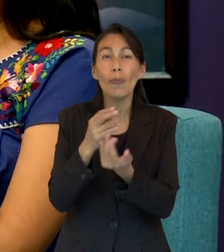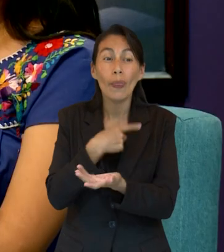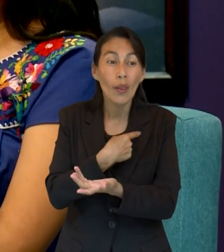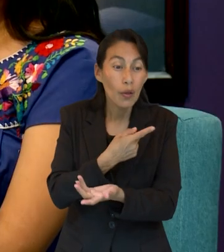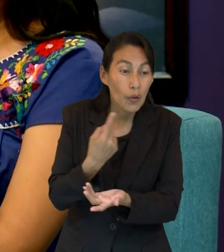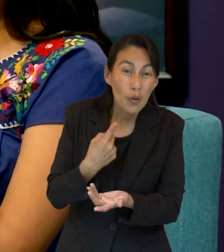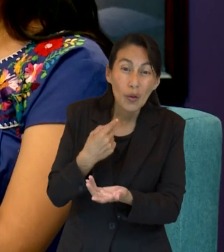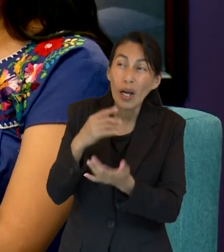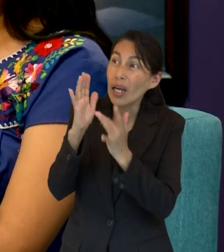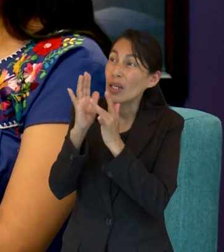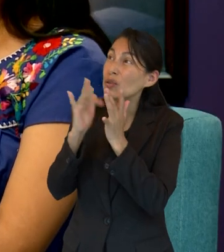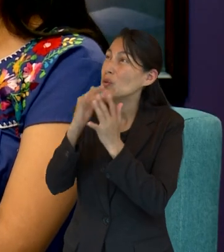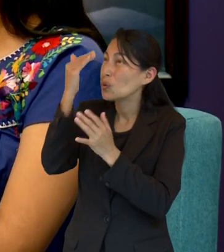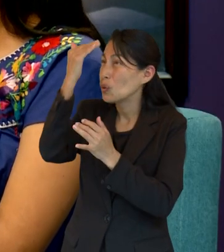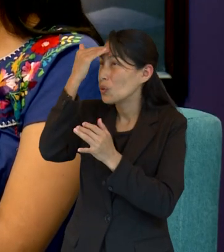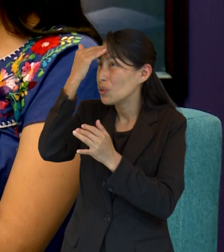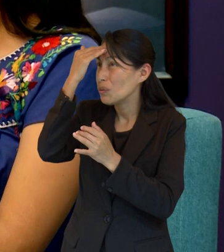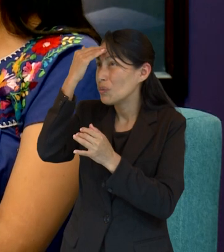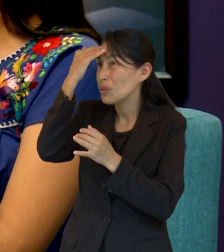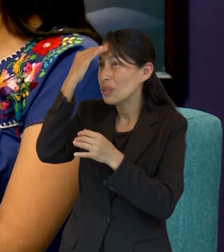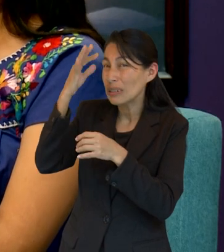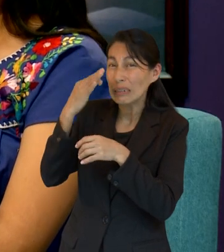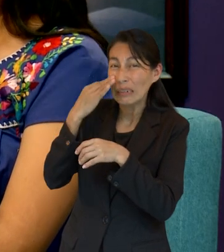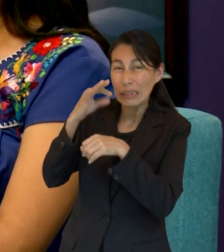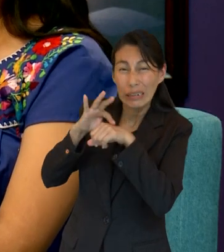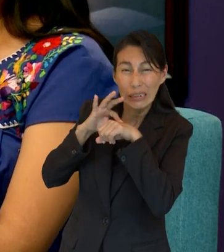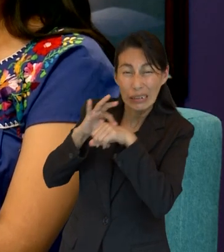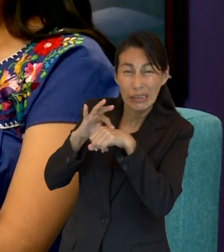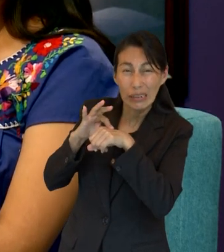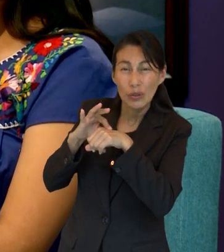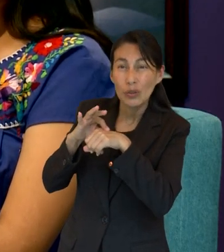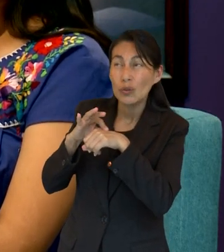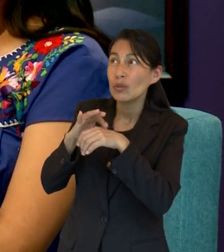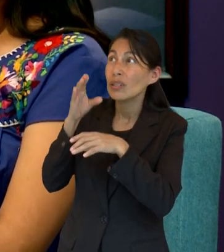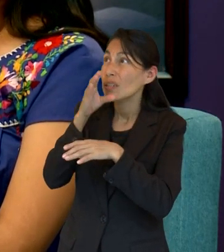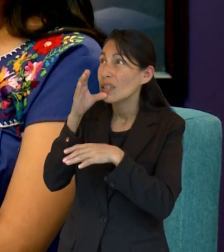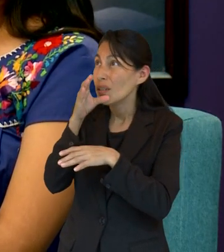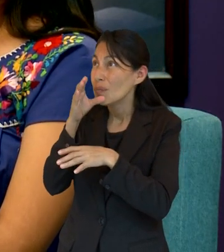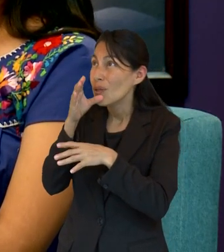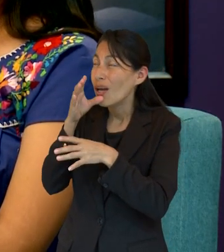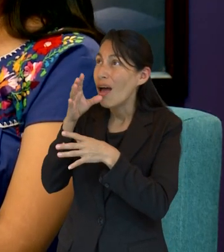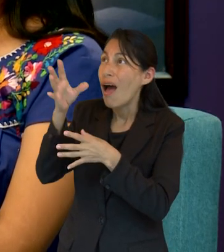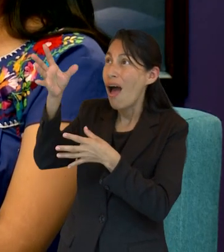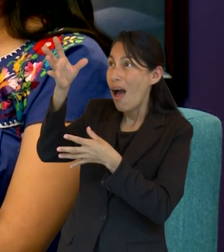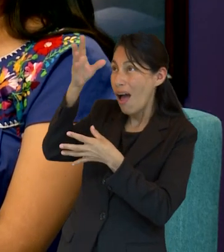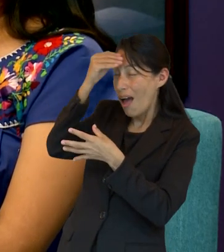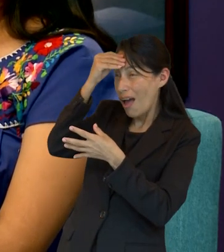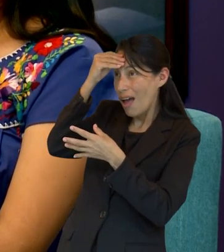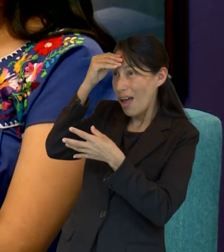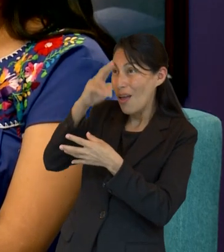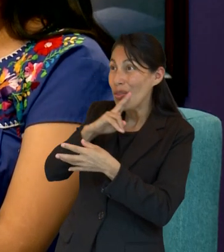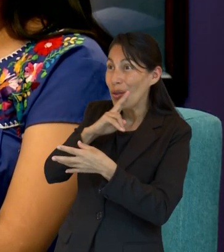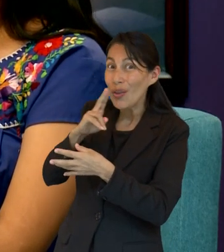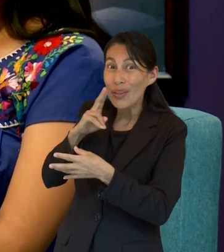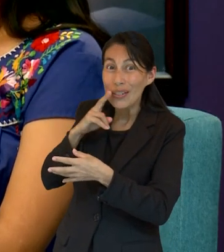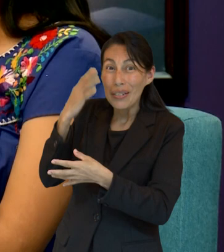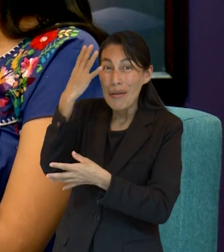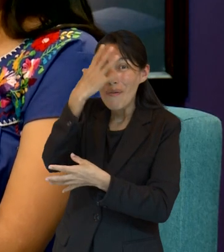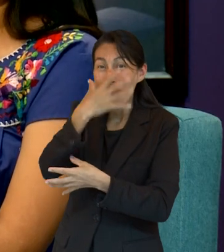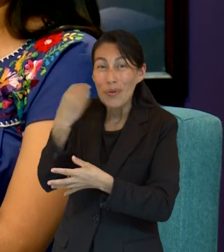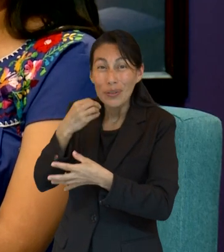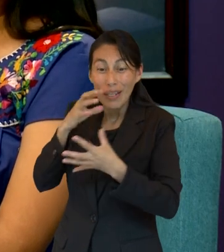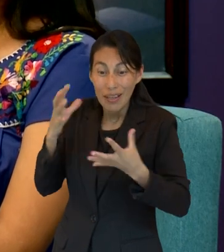nosotros realmente cuando conocemos a Jesús y experimentamos el cristianismo queremos compartirlo a todos es como una